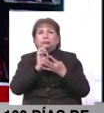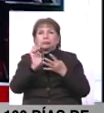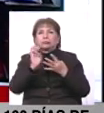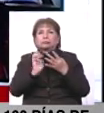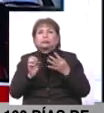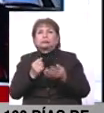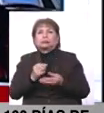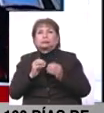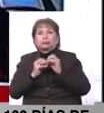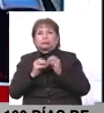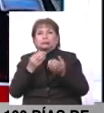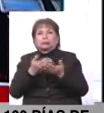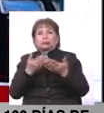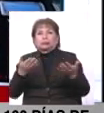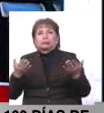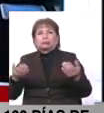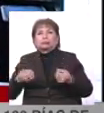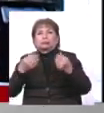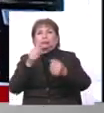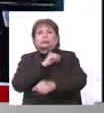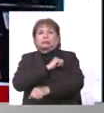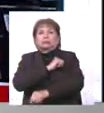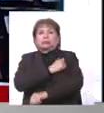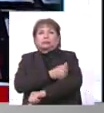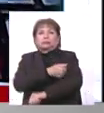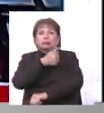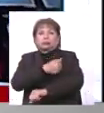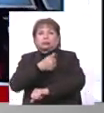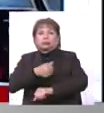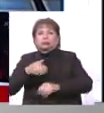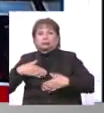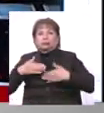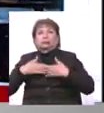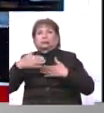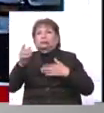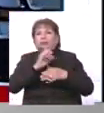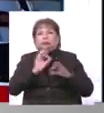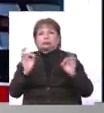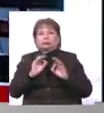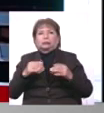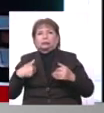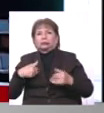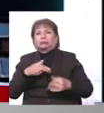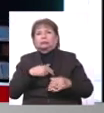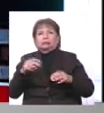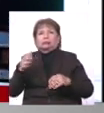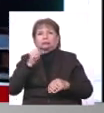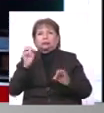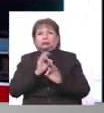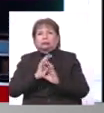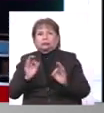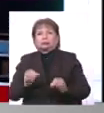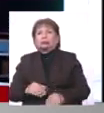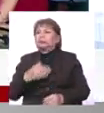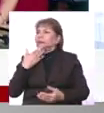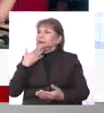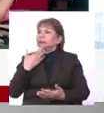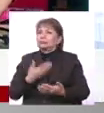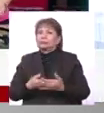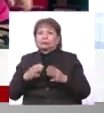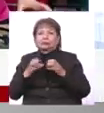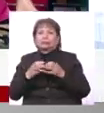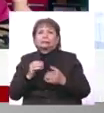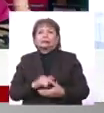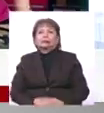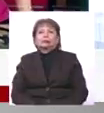solución y herramientas a las autoridades para que puedan salir adelante. Si no, lamentablemente, no se va a lograr nada. Gracias, Congresista. Gracias a